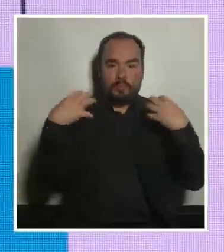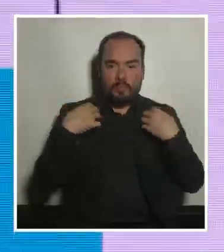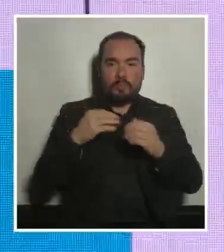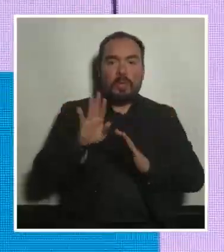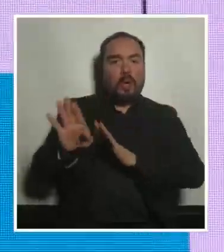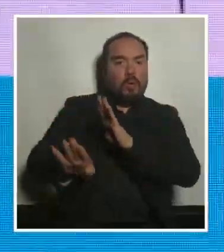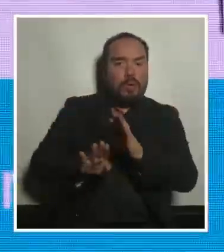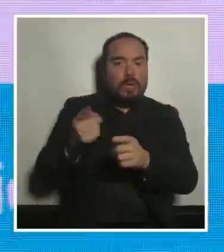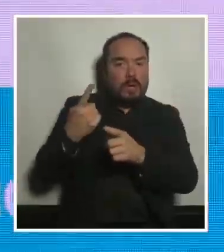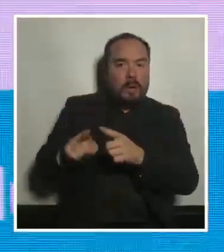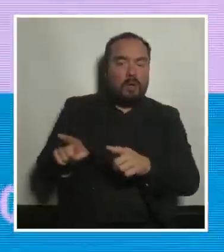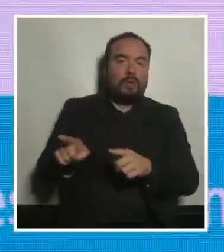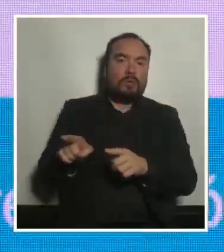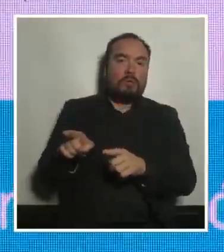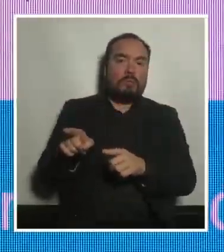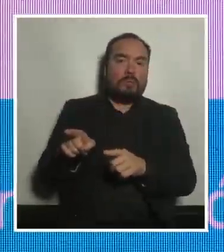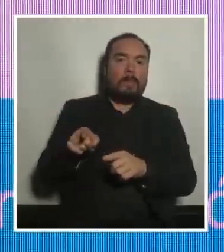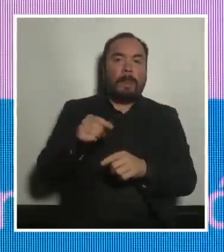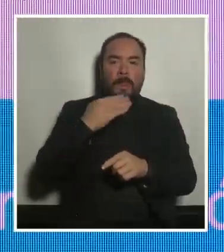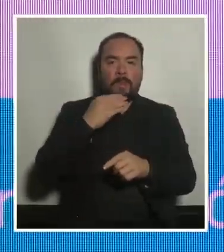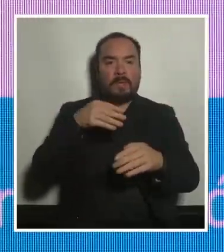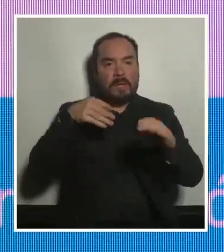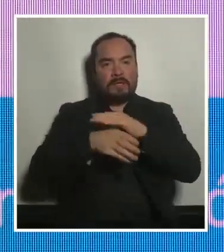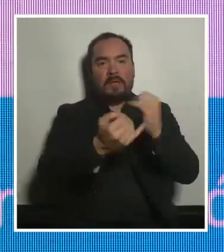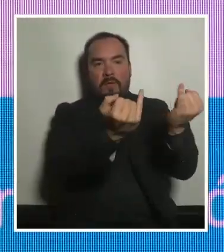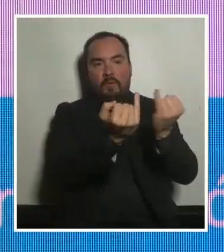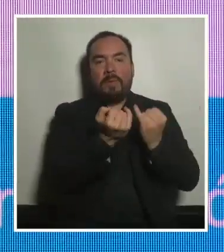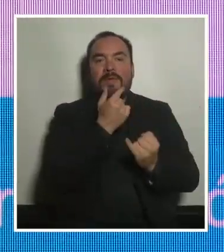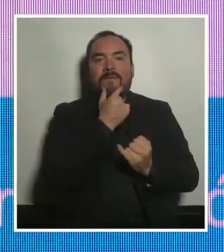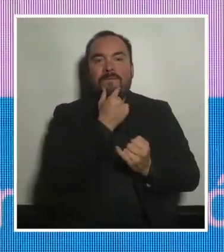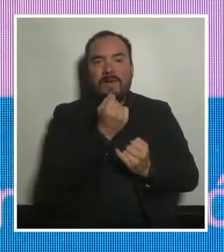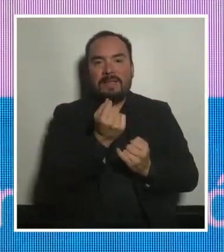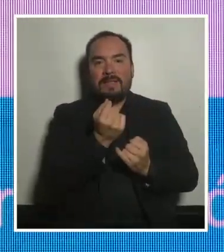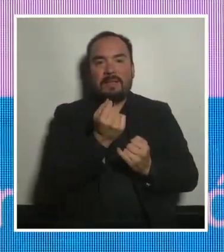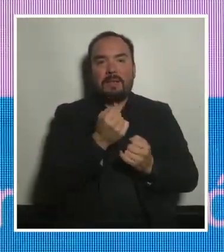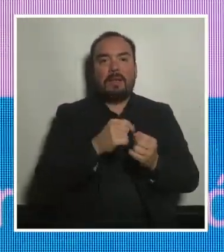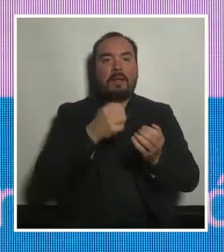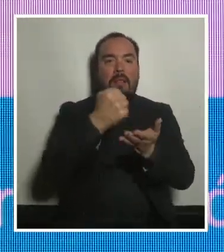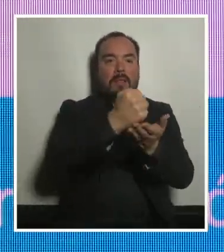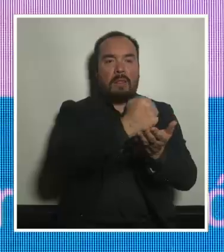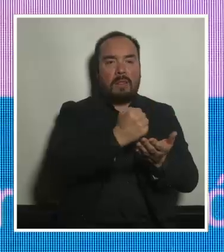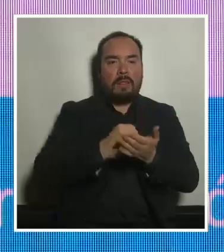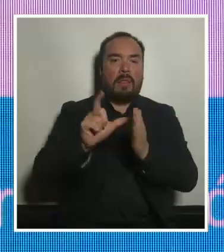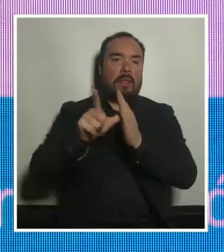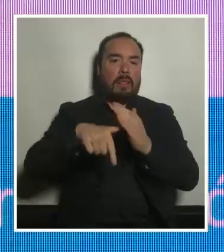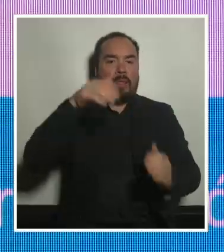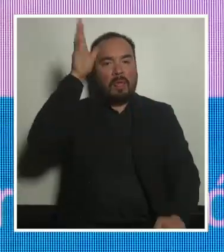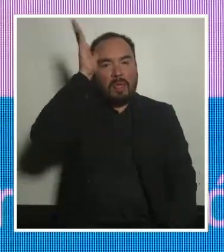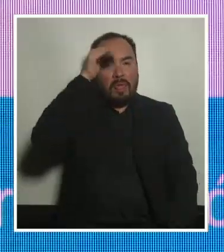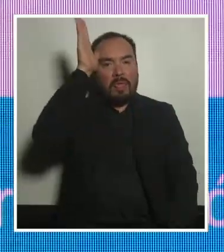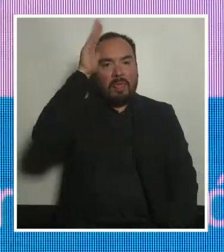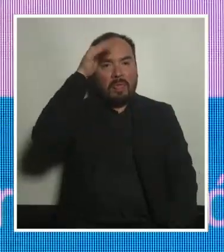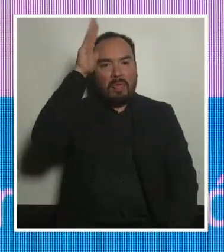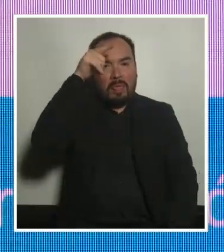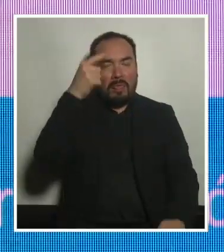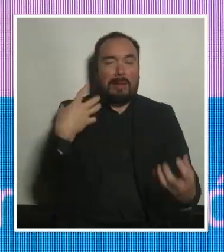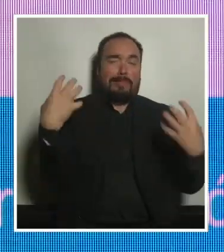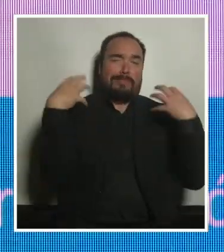dependiente que tengan la información fácil o sea que la burocracia no sea un peso más